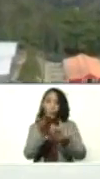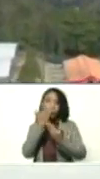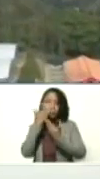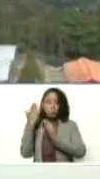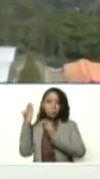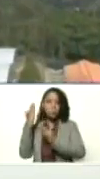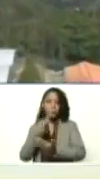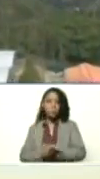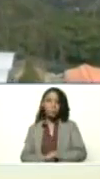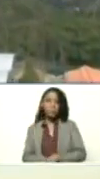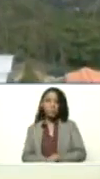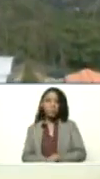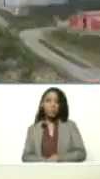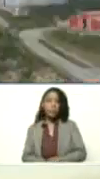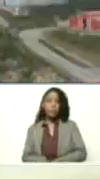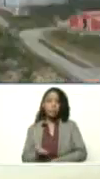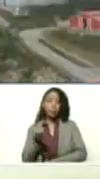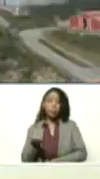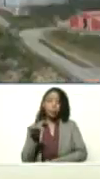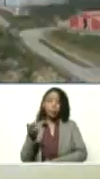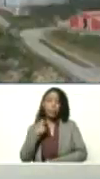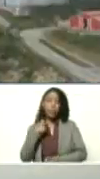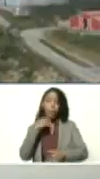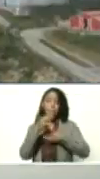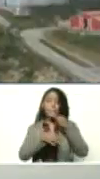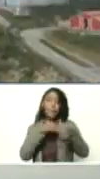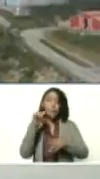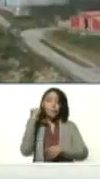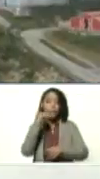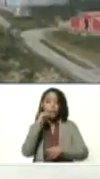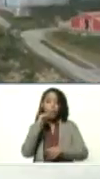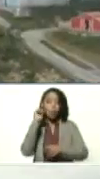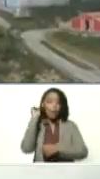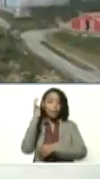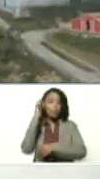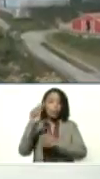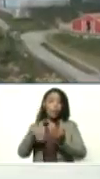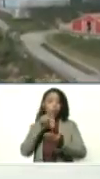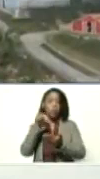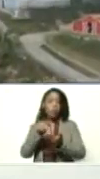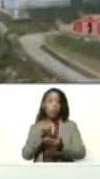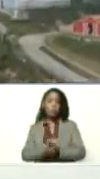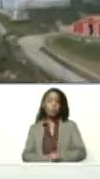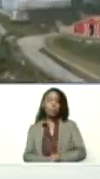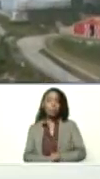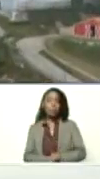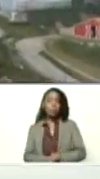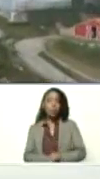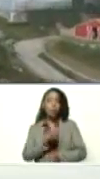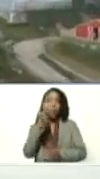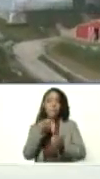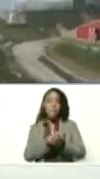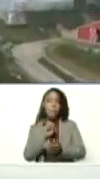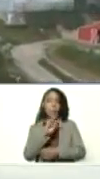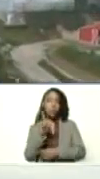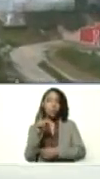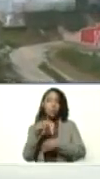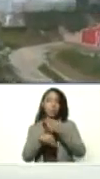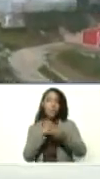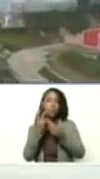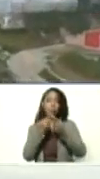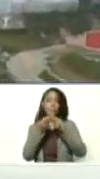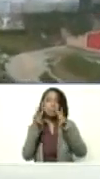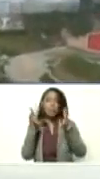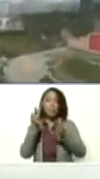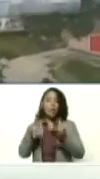muy importante lo explicaba el sábado en la asamblea nacional 2021 se consolidó la paz